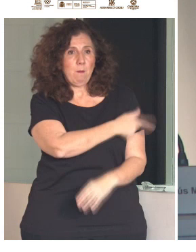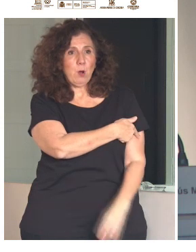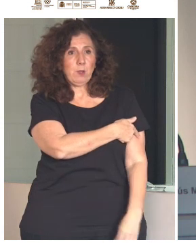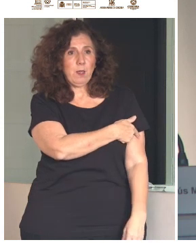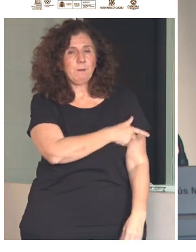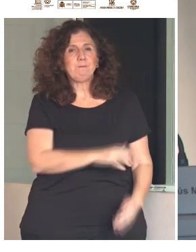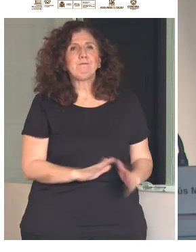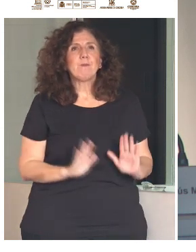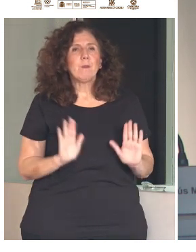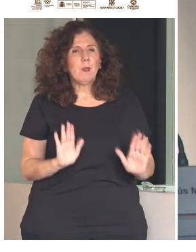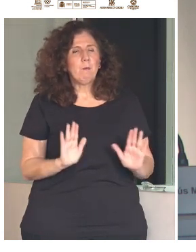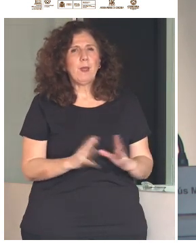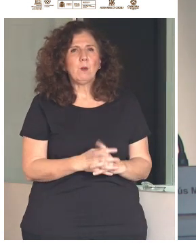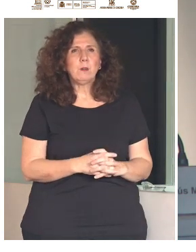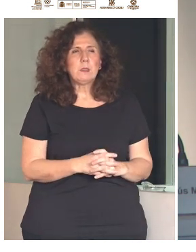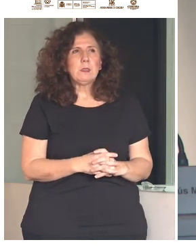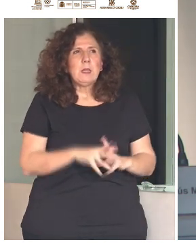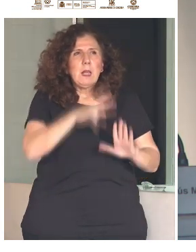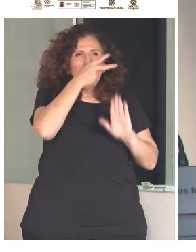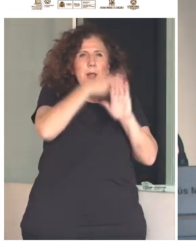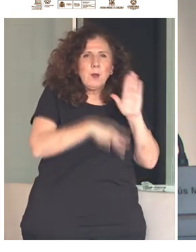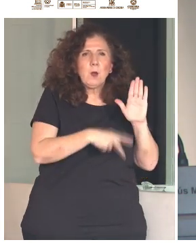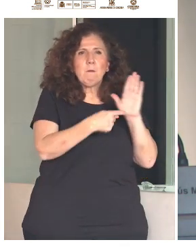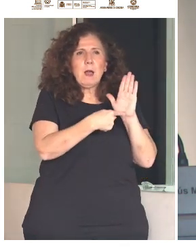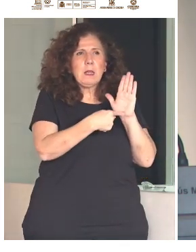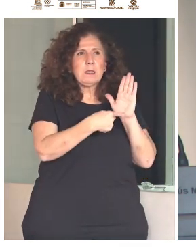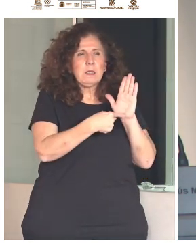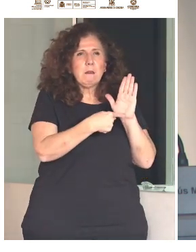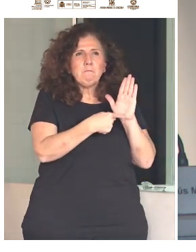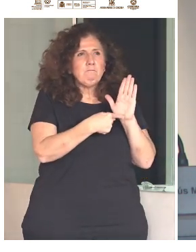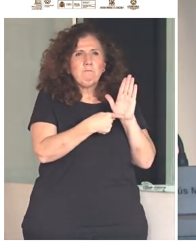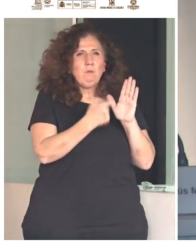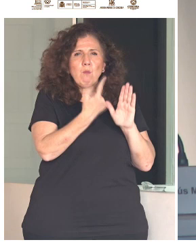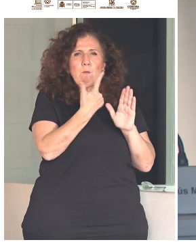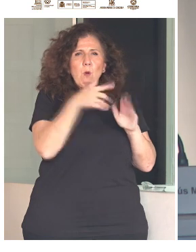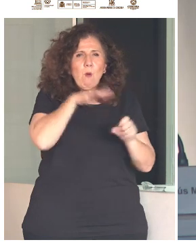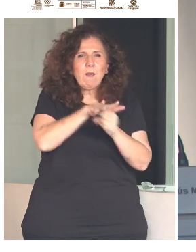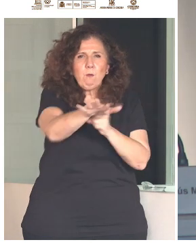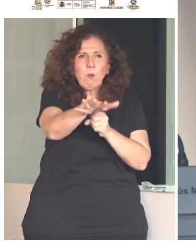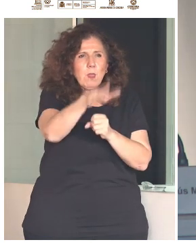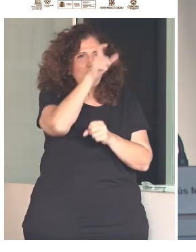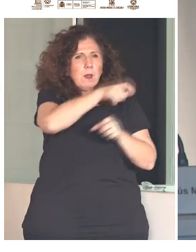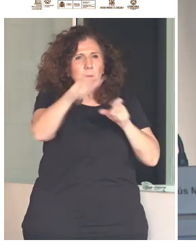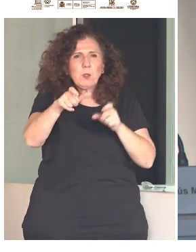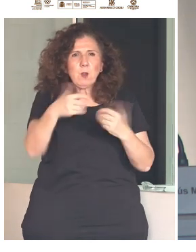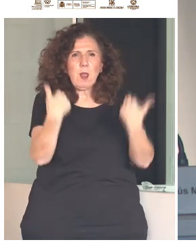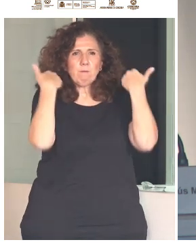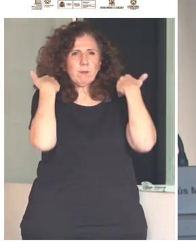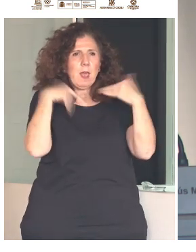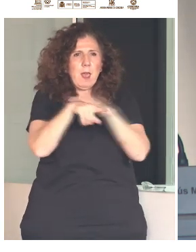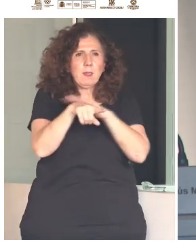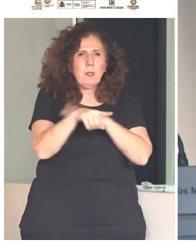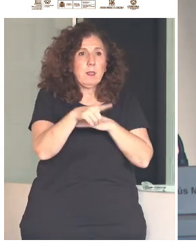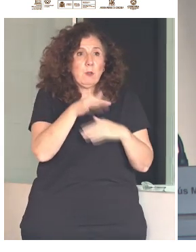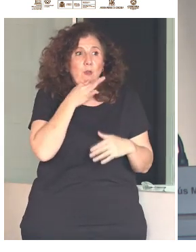han debido calar estos mandatos en los agentes, en las políticas culturales, si en 2019 seguimos encontrando